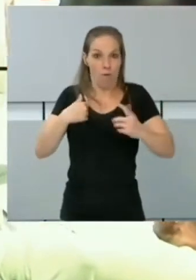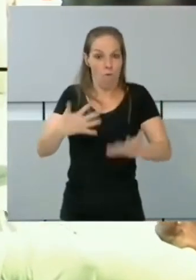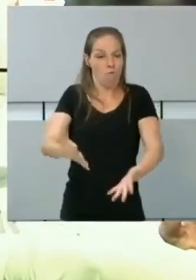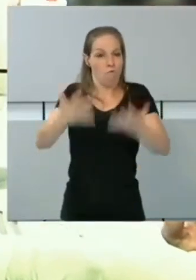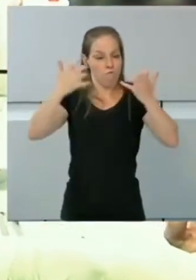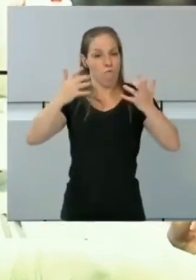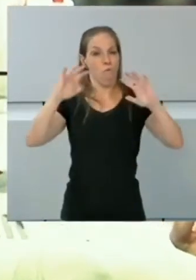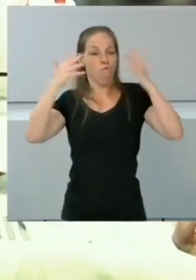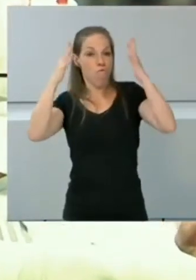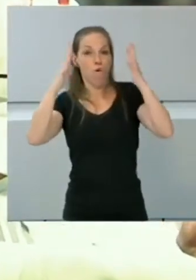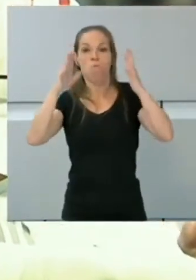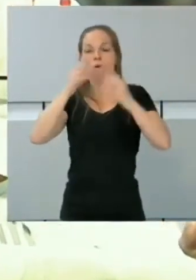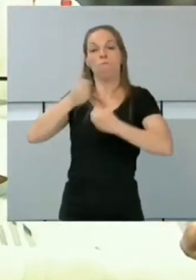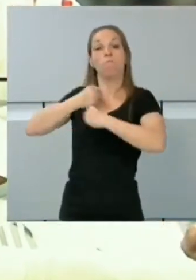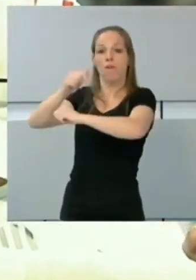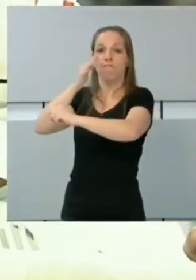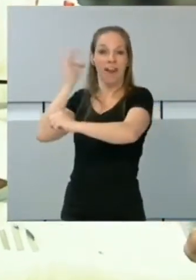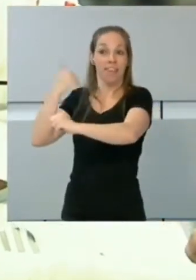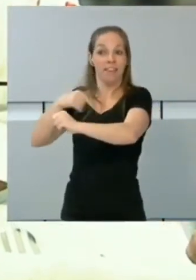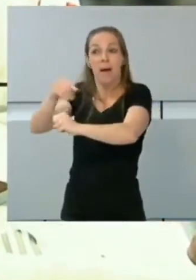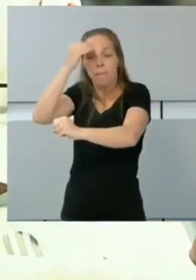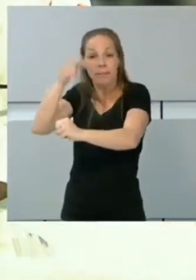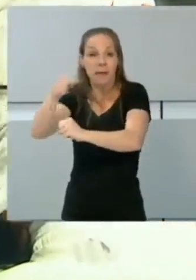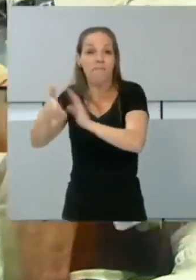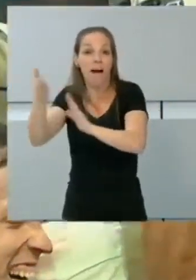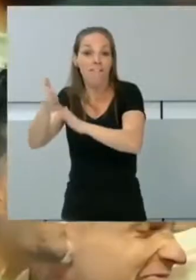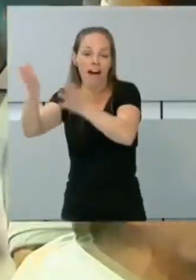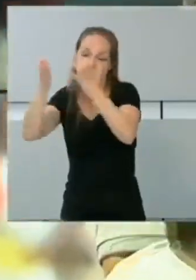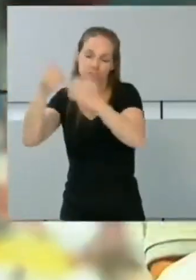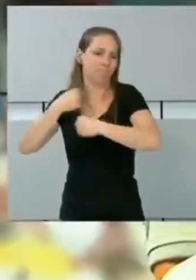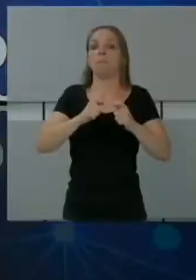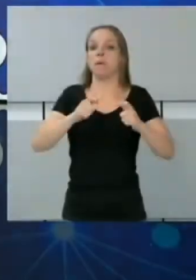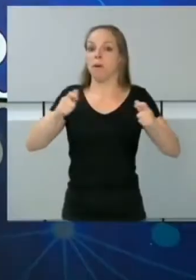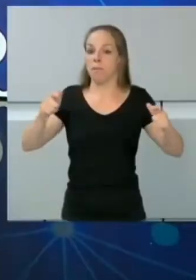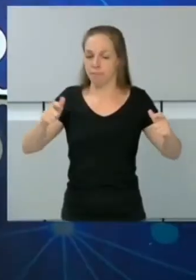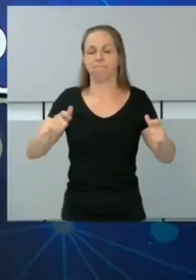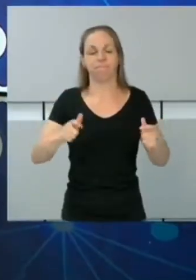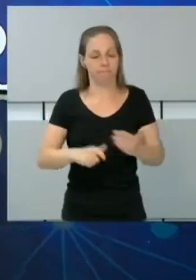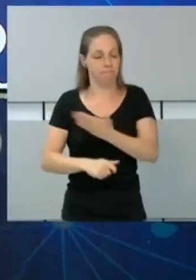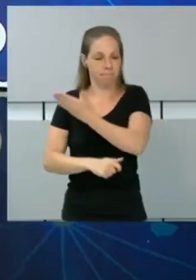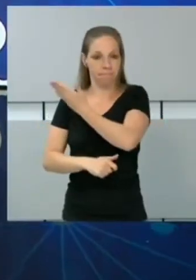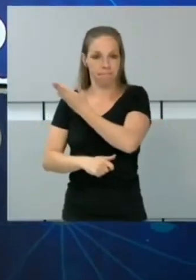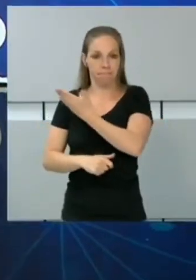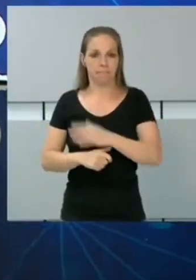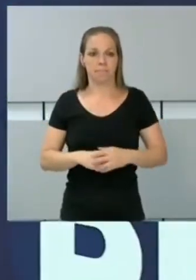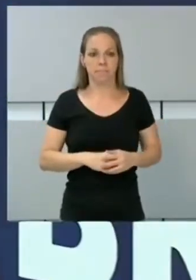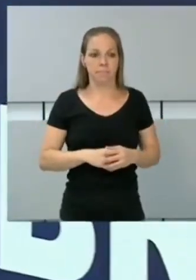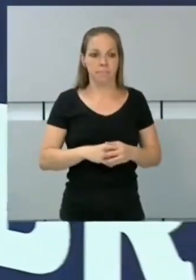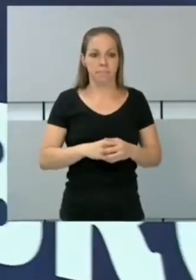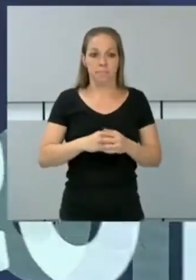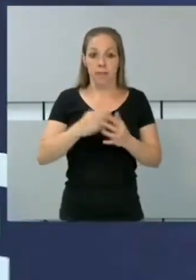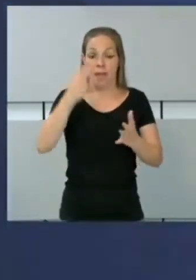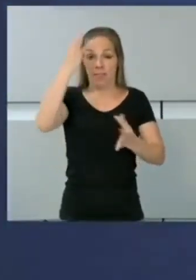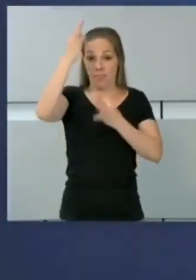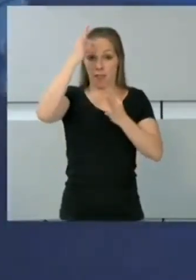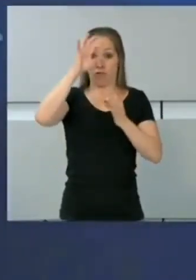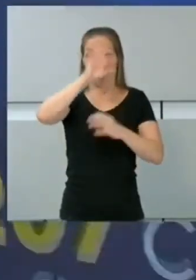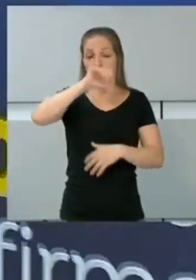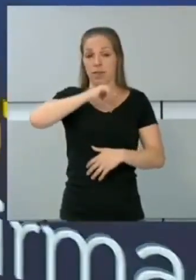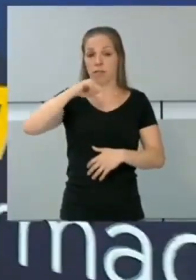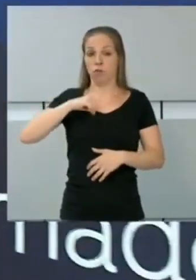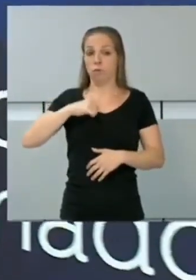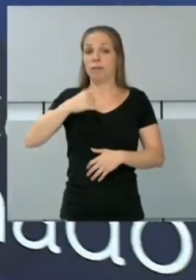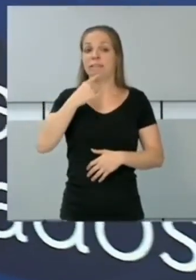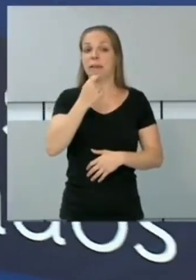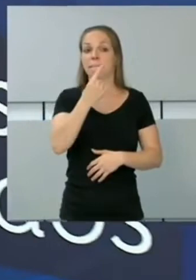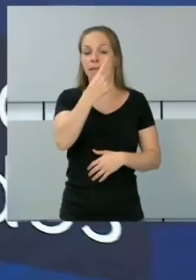perfilaba como la clara favorita, Francia, que ahora ya está eliminada. Los aficionados en la pantalla, según los datos de las comunidades, ya son